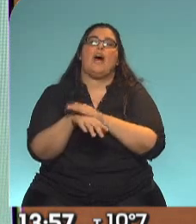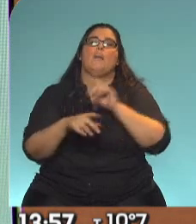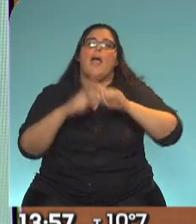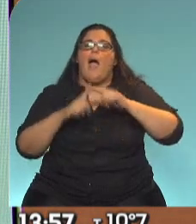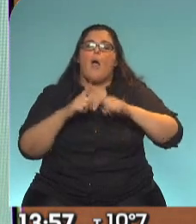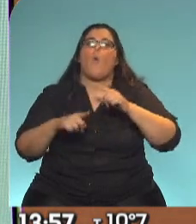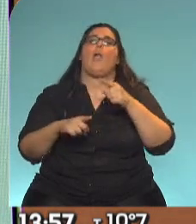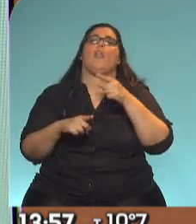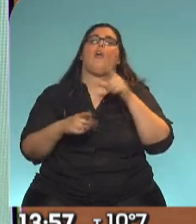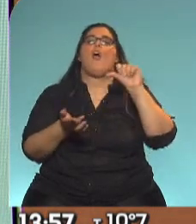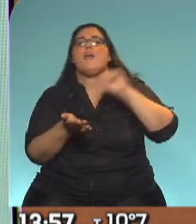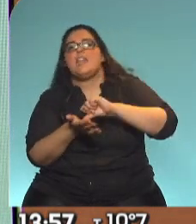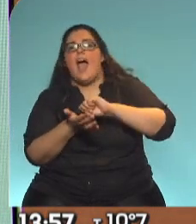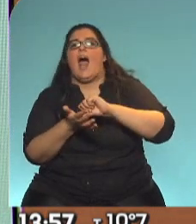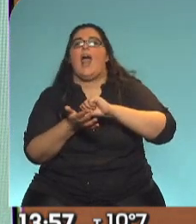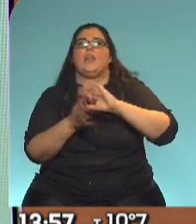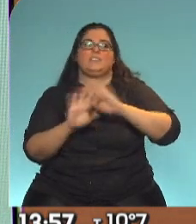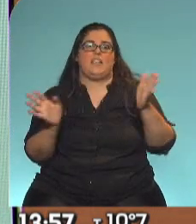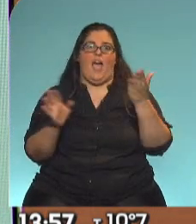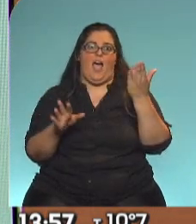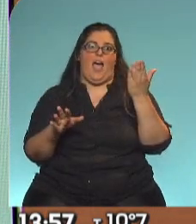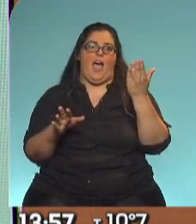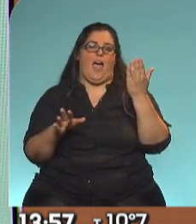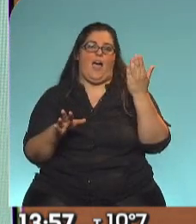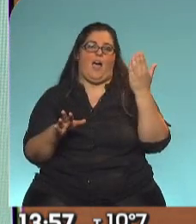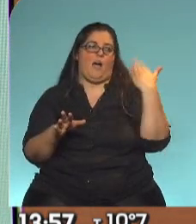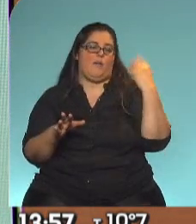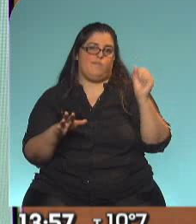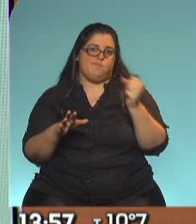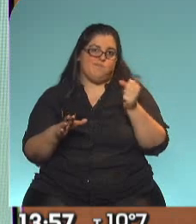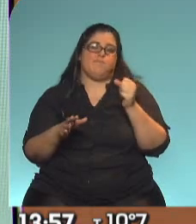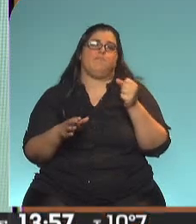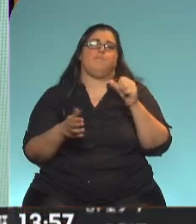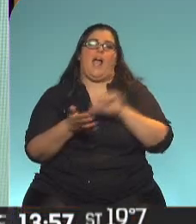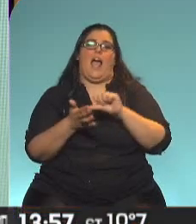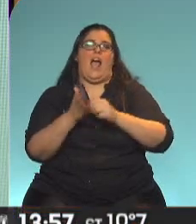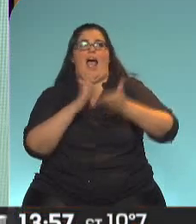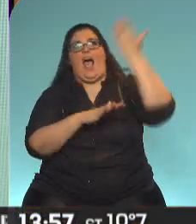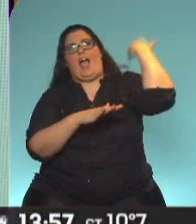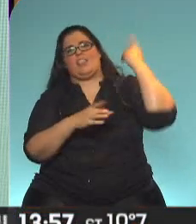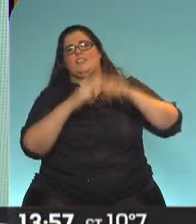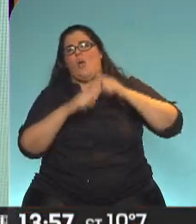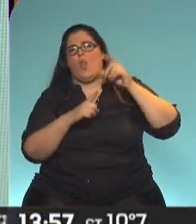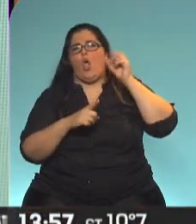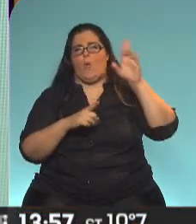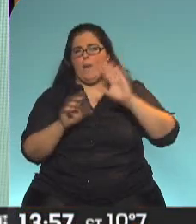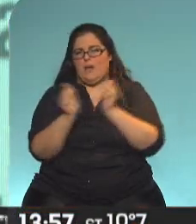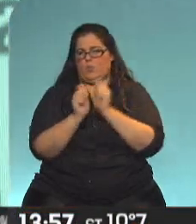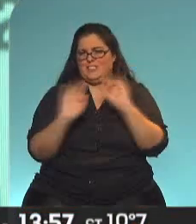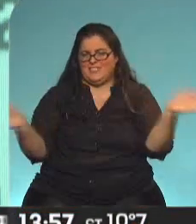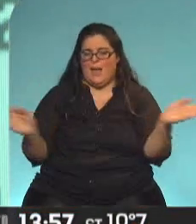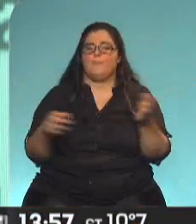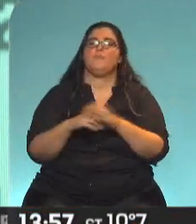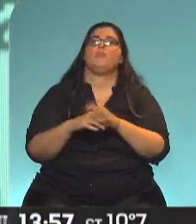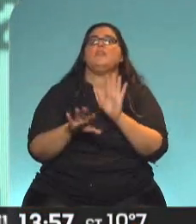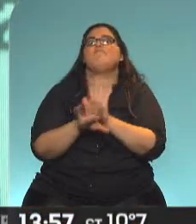con Irán, y que tú, ya pasó además por la gestión del acuerdo con Irán anterior, que firmó en su momento Obama. Sí, podremos decir,